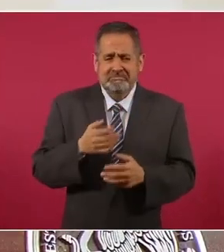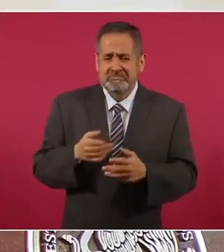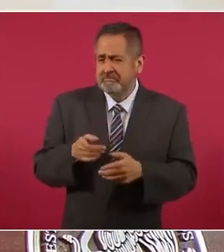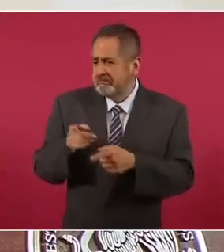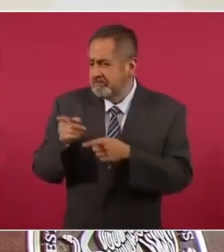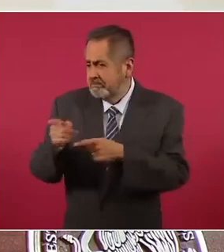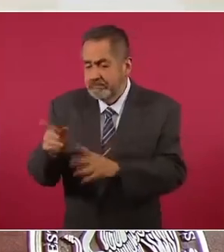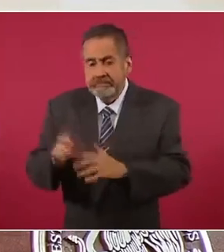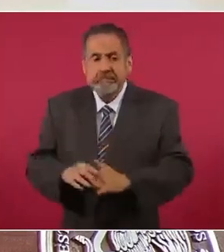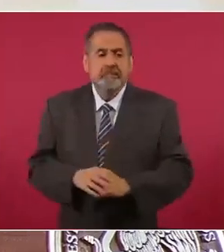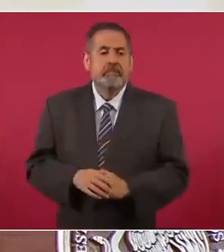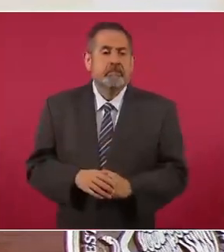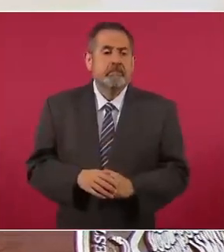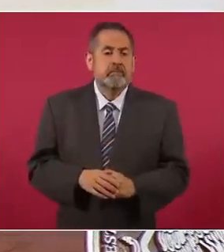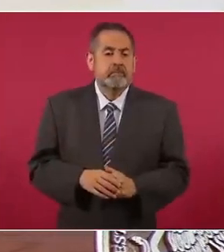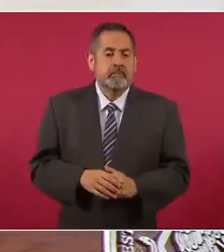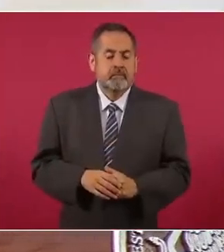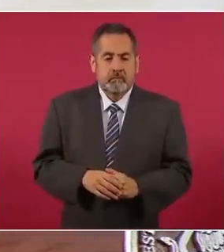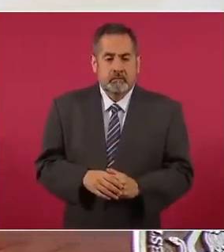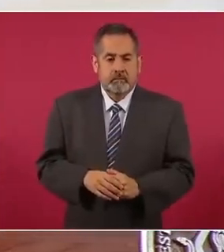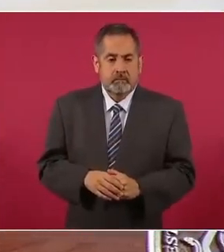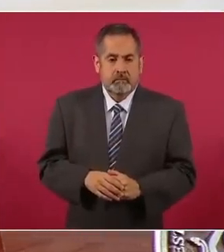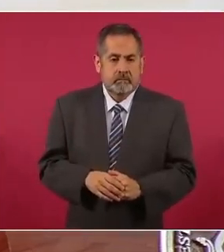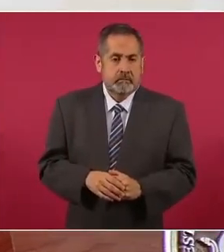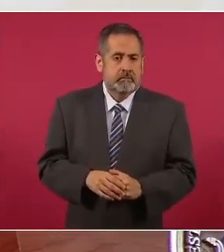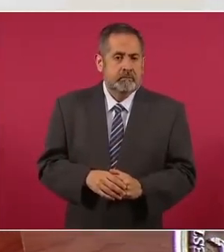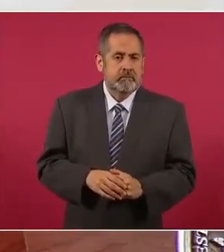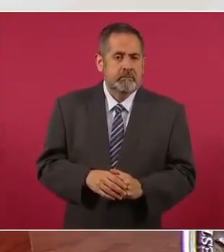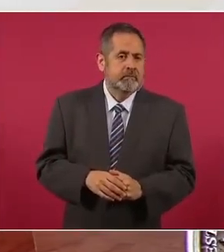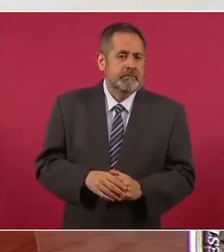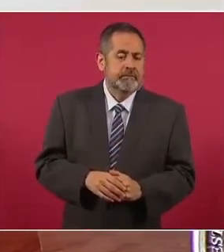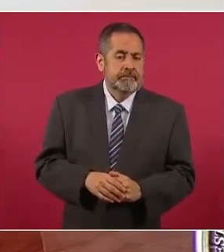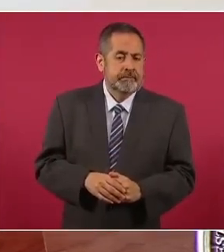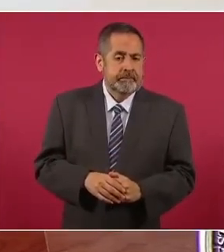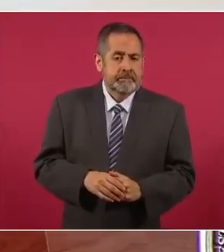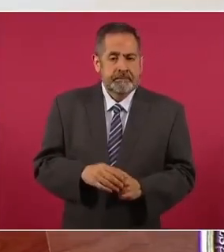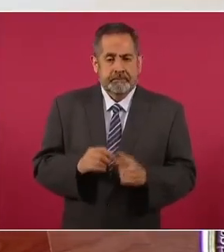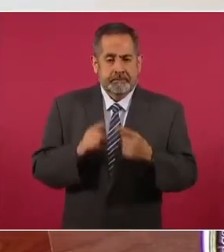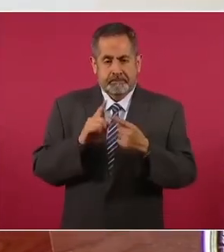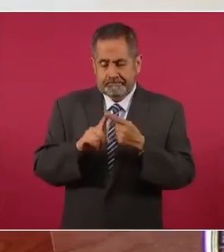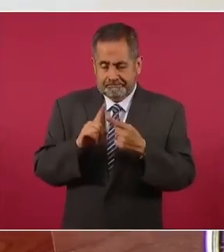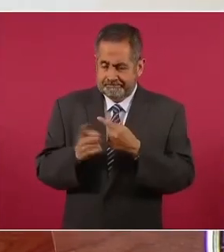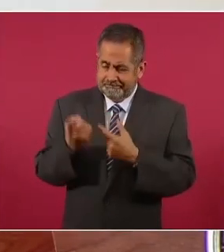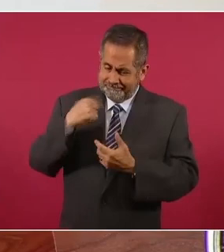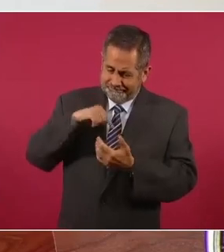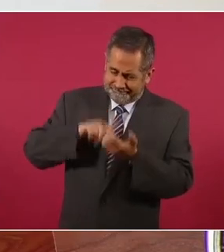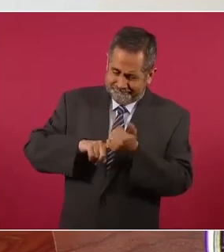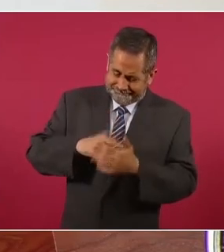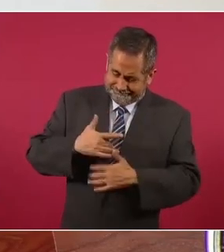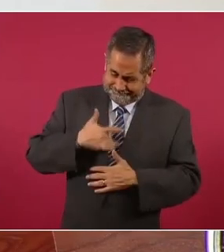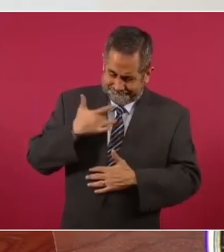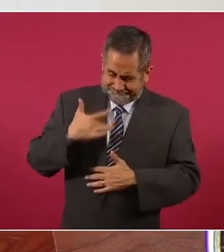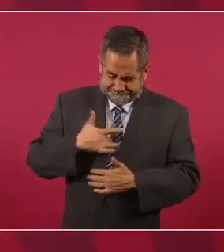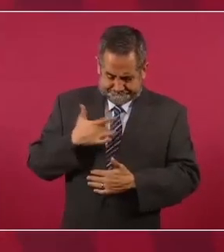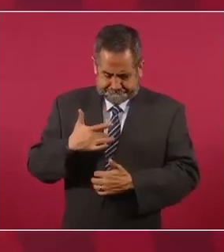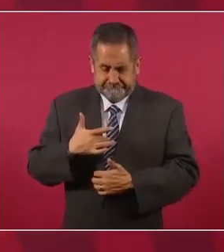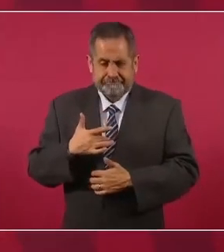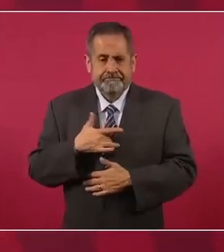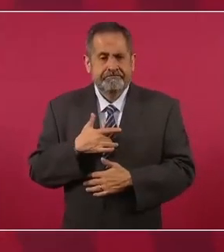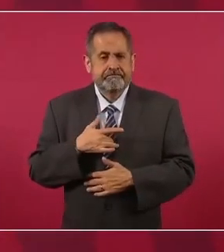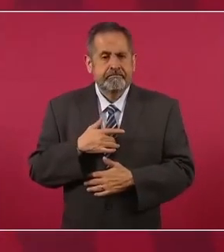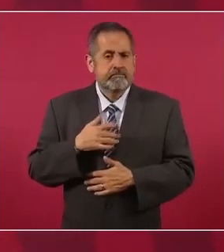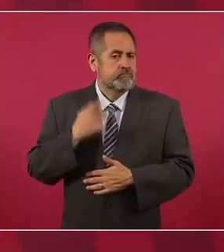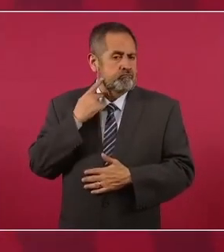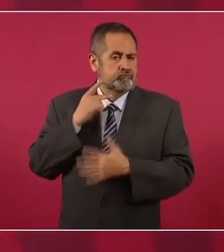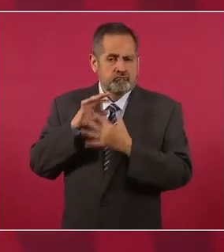además de eso es la esencia de la